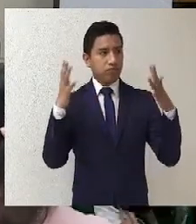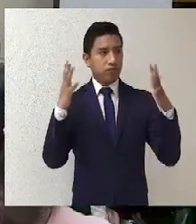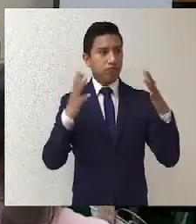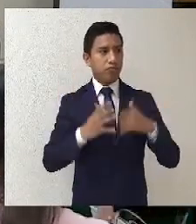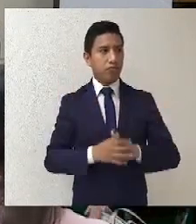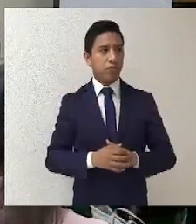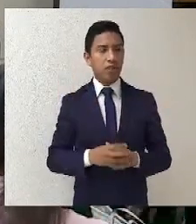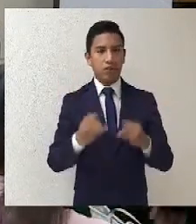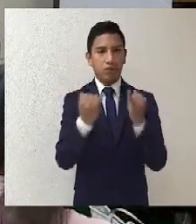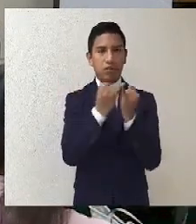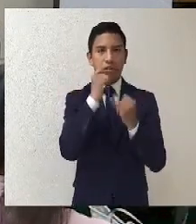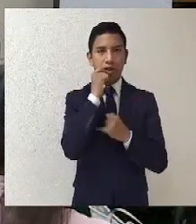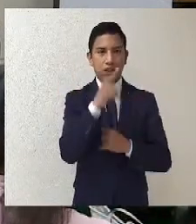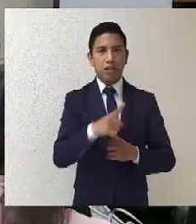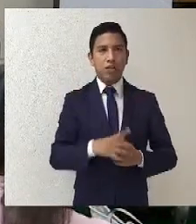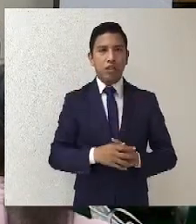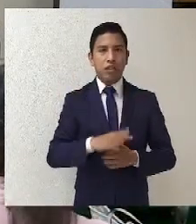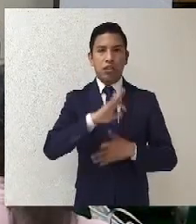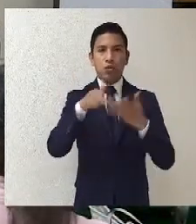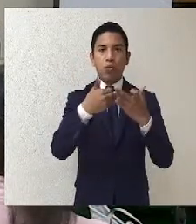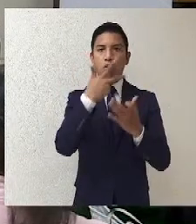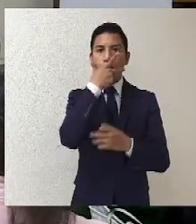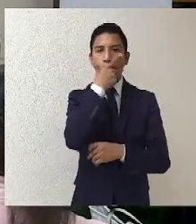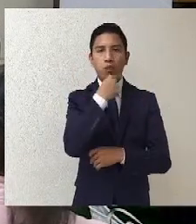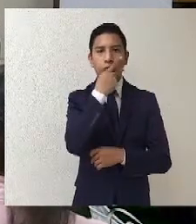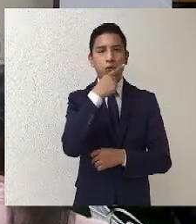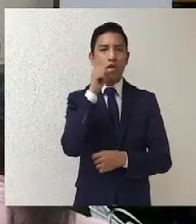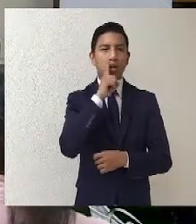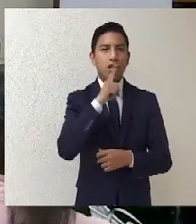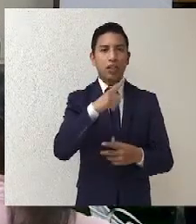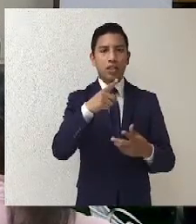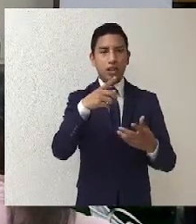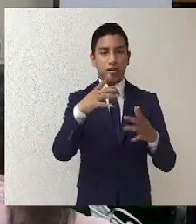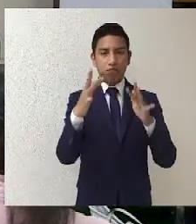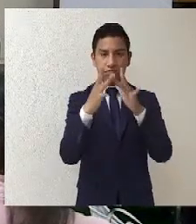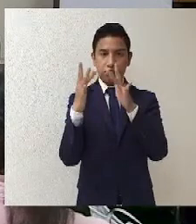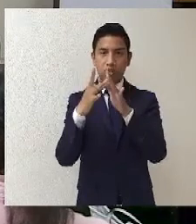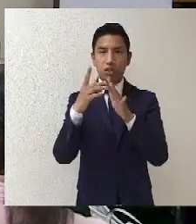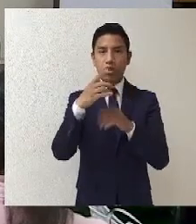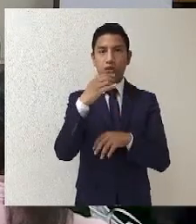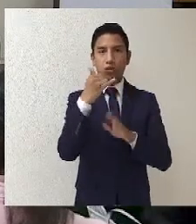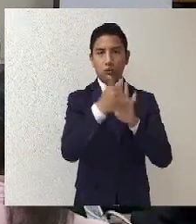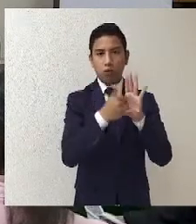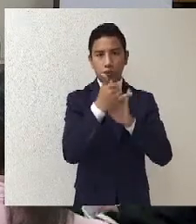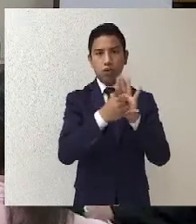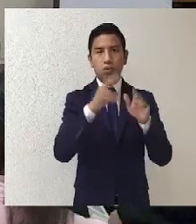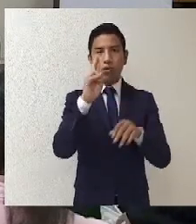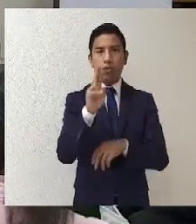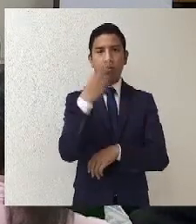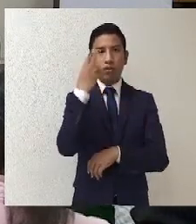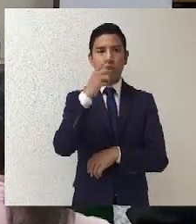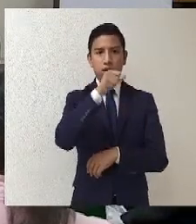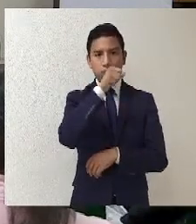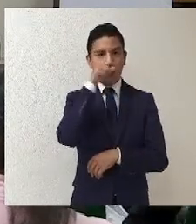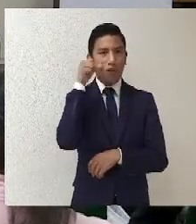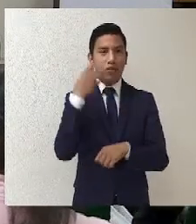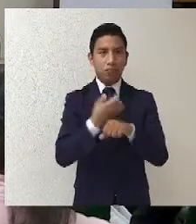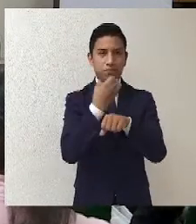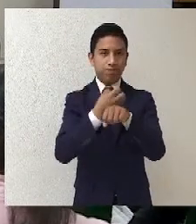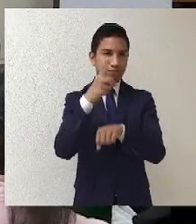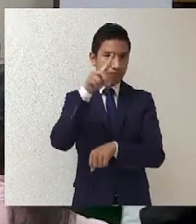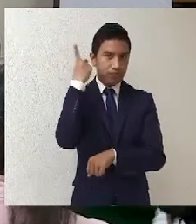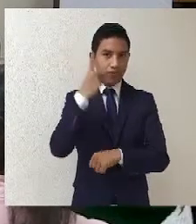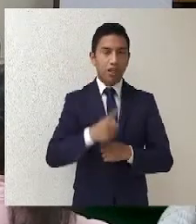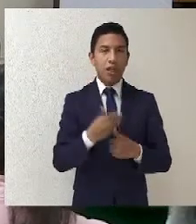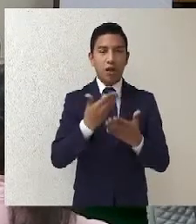De igual manera, saludamos a todas y todos los que nos siguen a través del canal de YouTube de la Universidad Juárez del Estado de Durango.